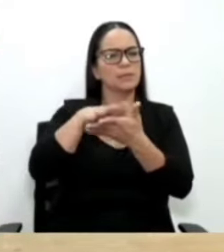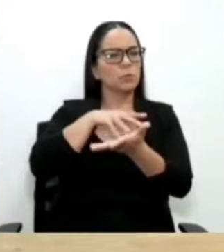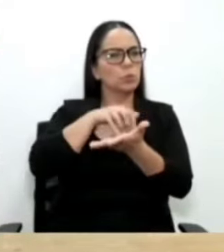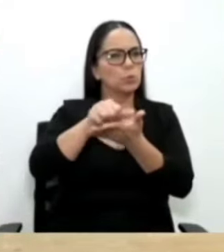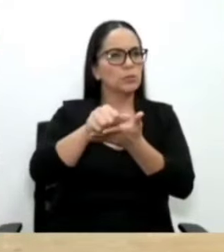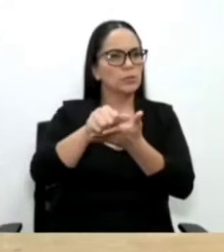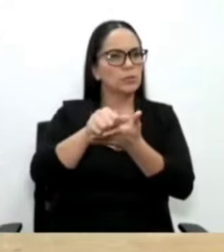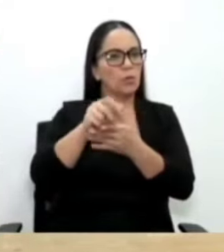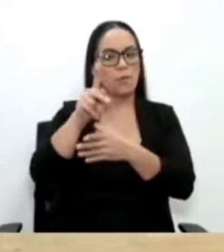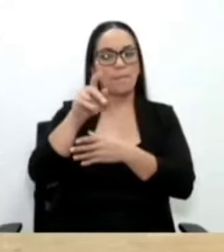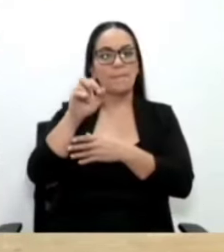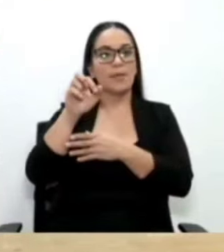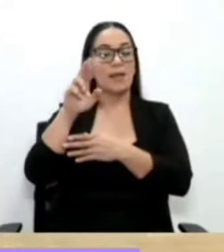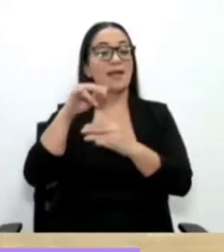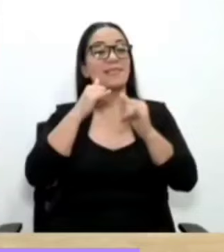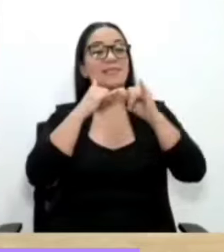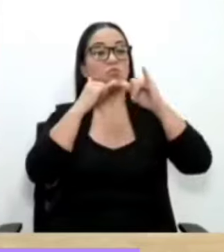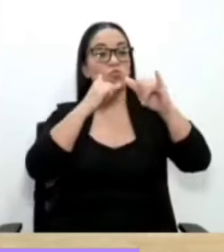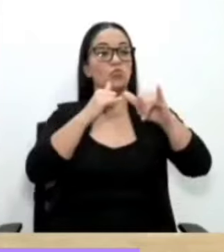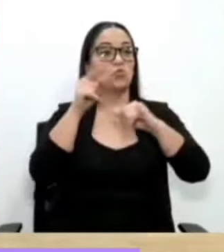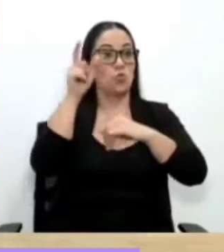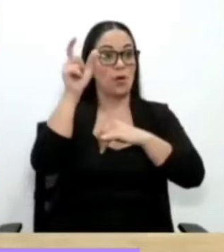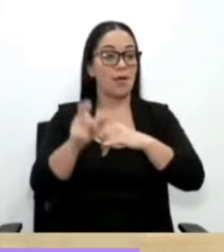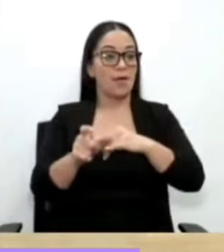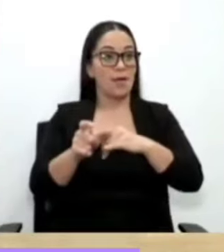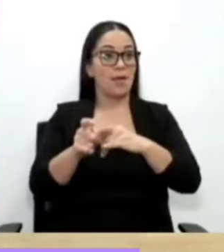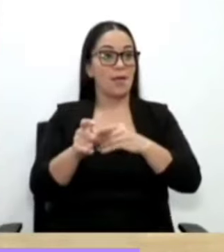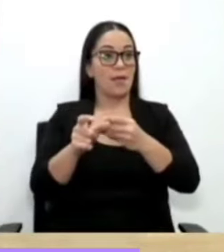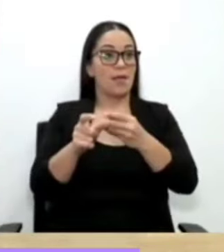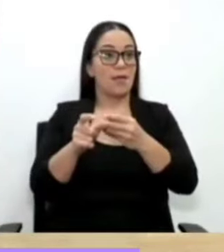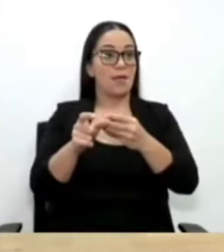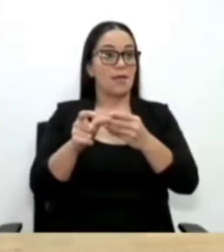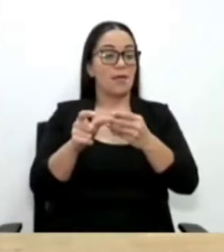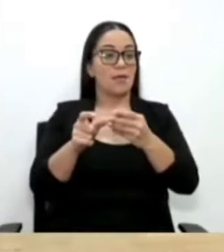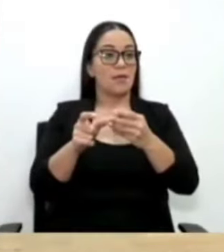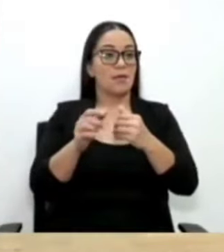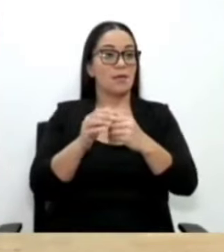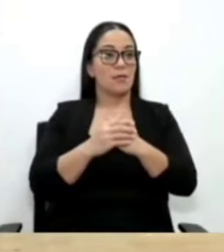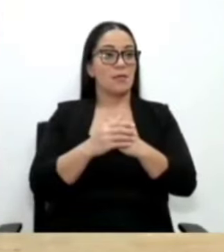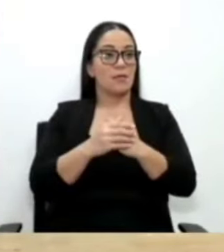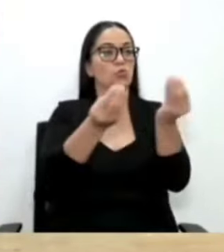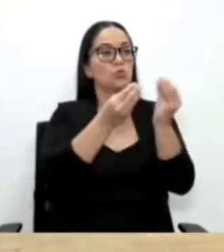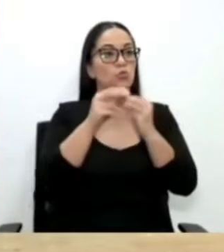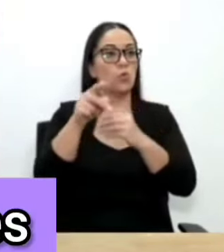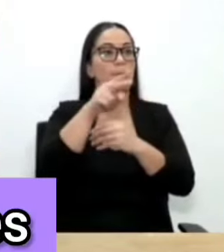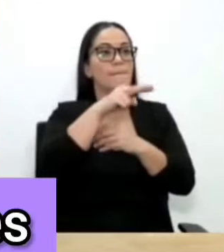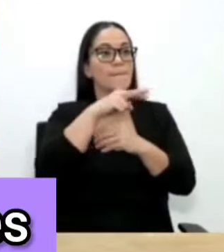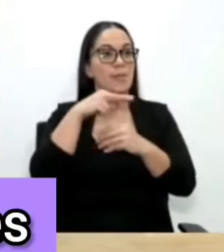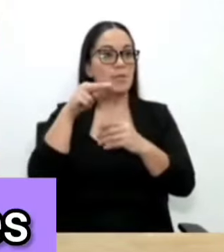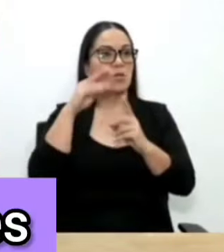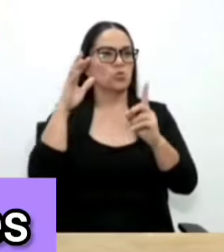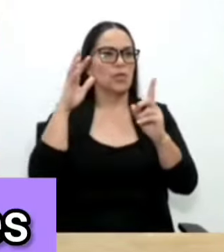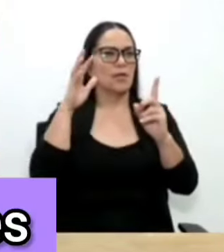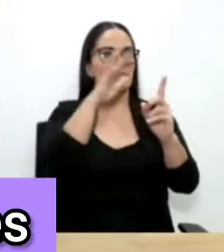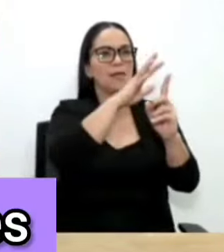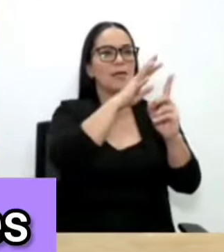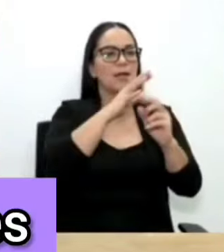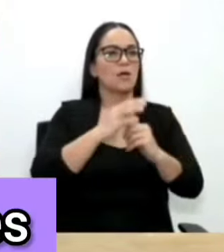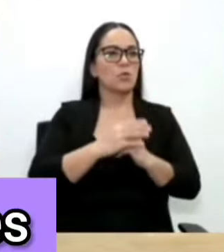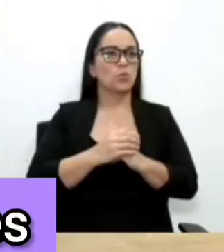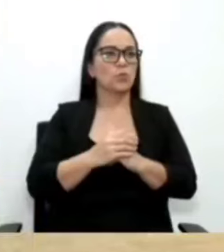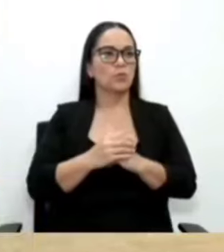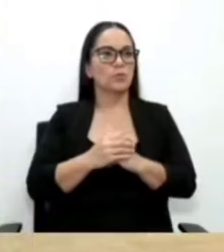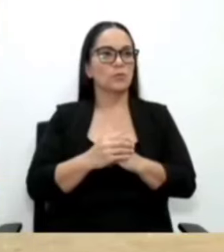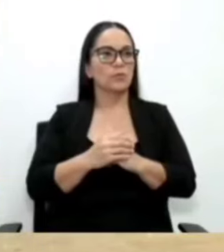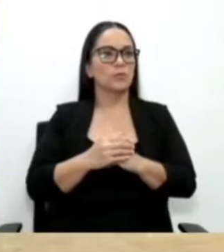doña Pilar denuncia eso, y le cayeron encima todos menos sus siete colegas de fracción, porque doña Luz María Pizar no es colega